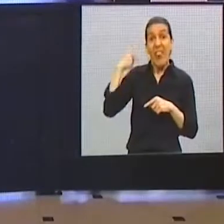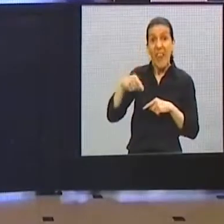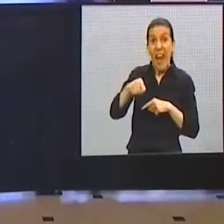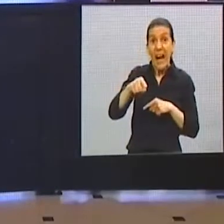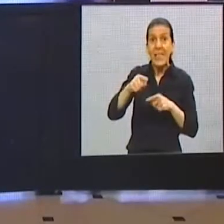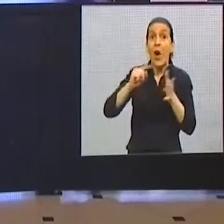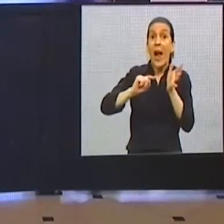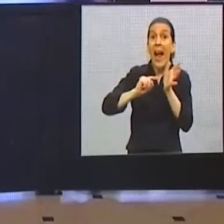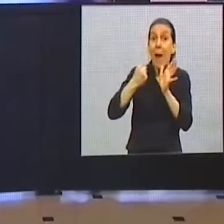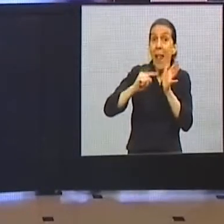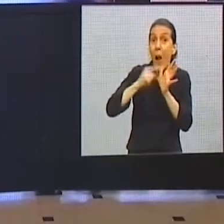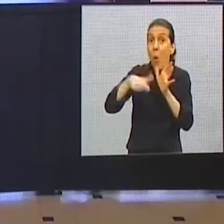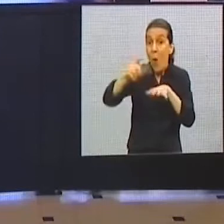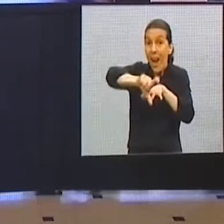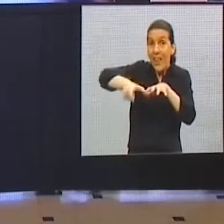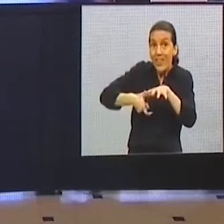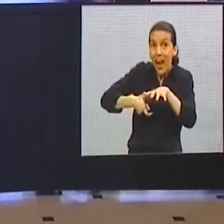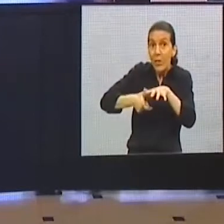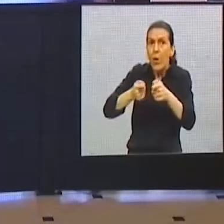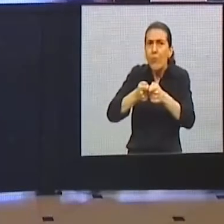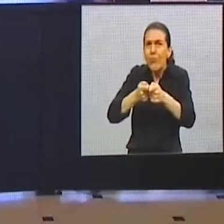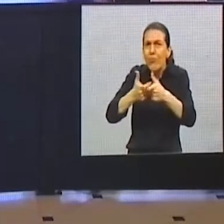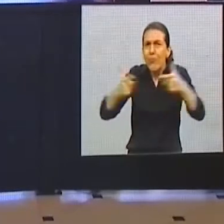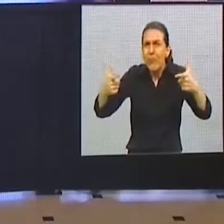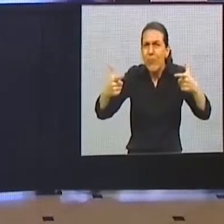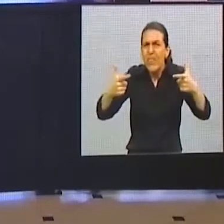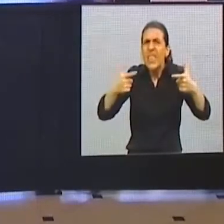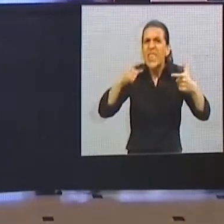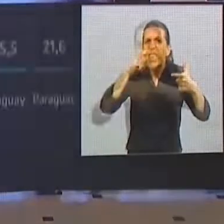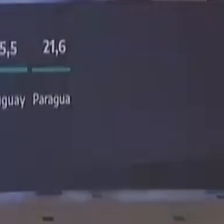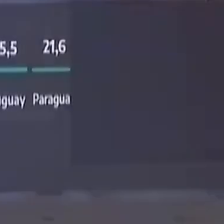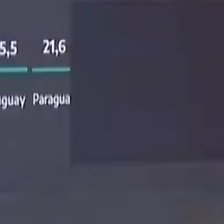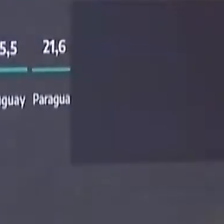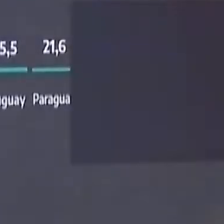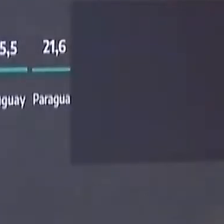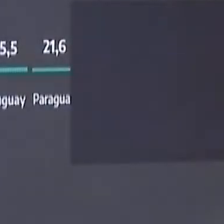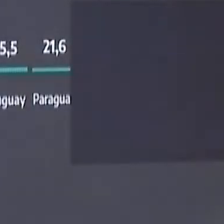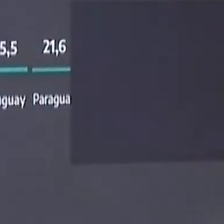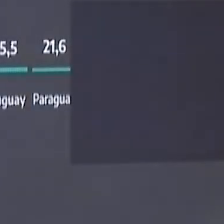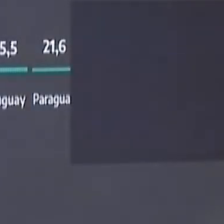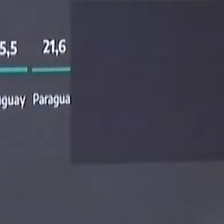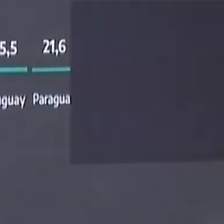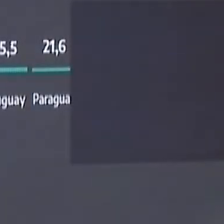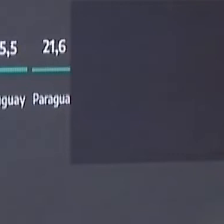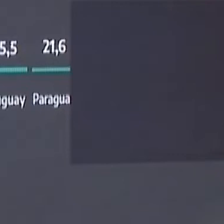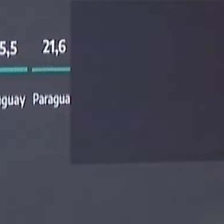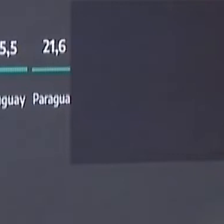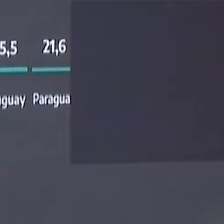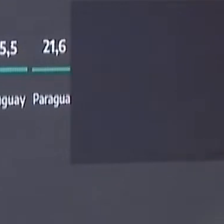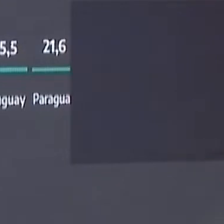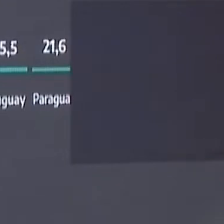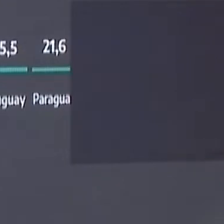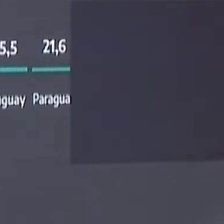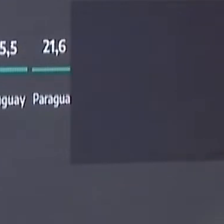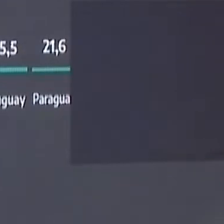la cuarentena para el área metropolitana de Buenos Aires, donde se registran el 97% de los casos. En esta edición vamos a ver